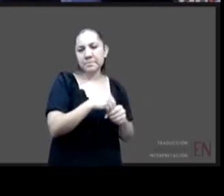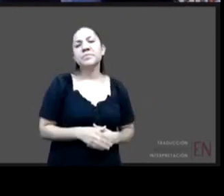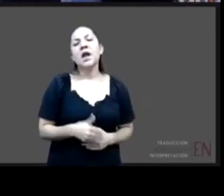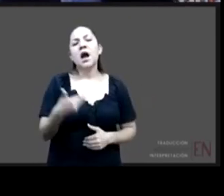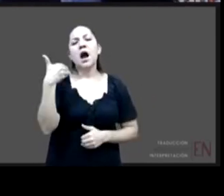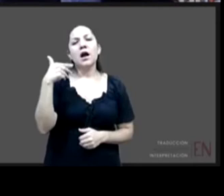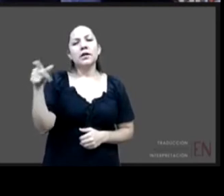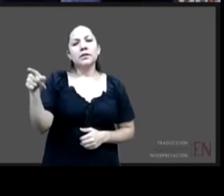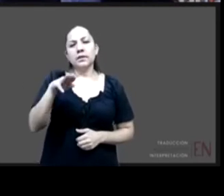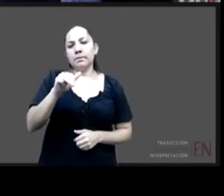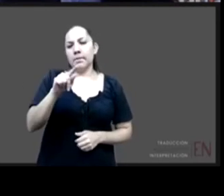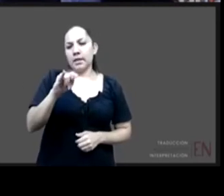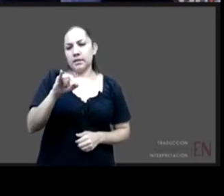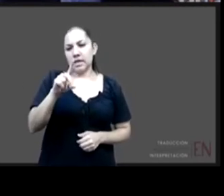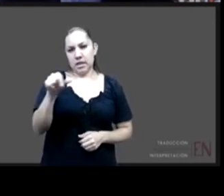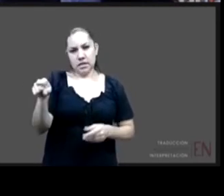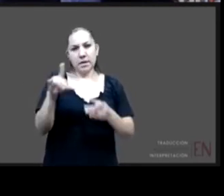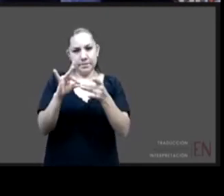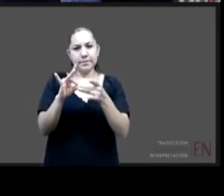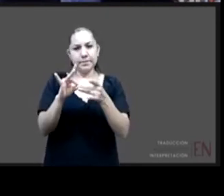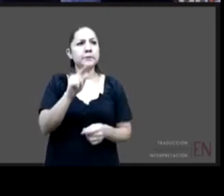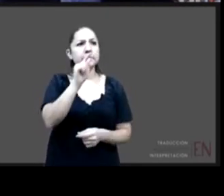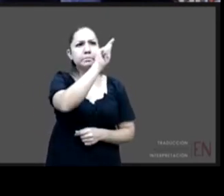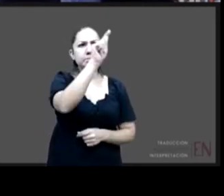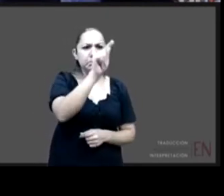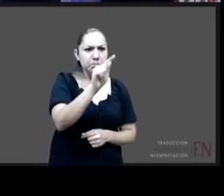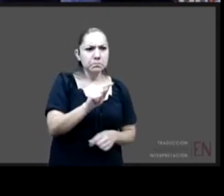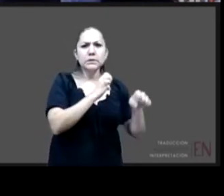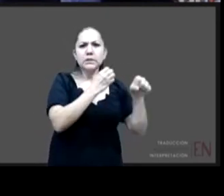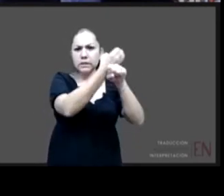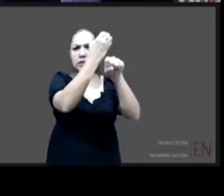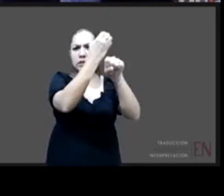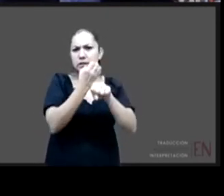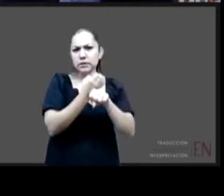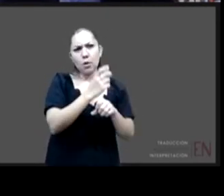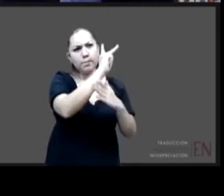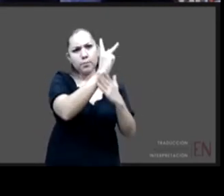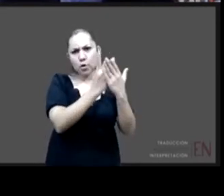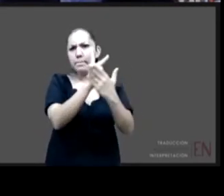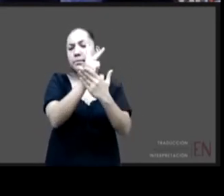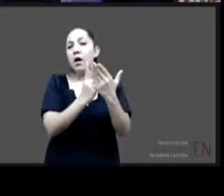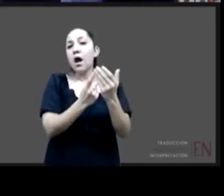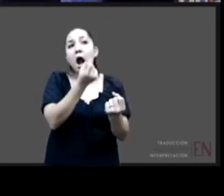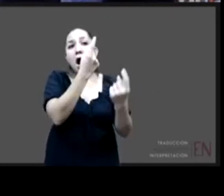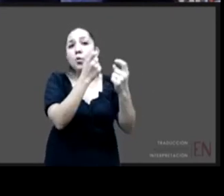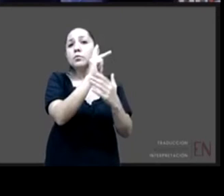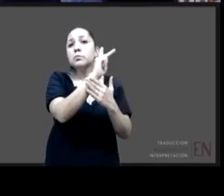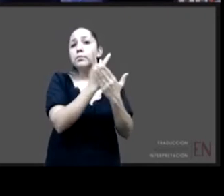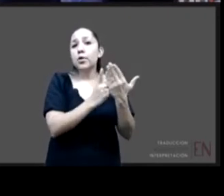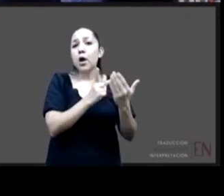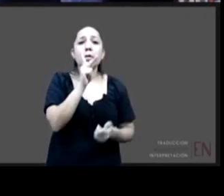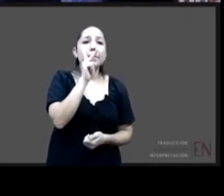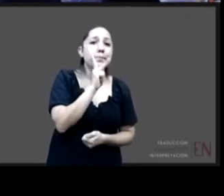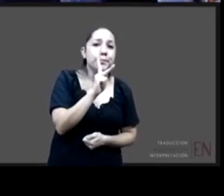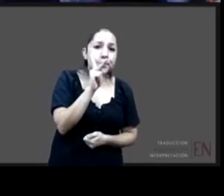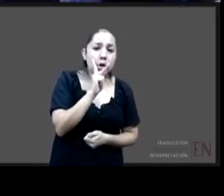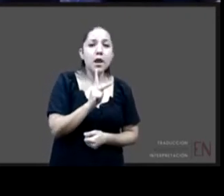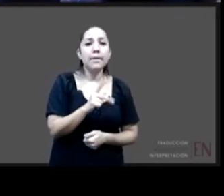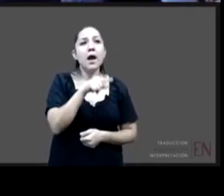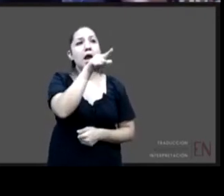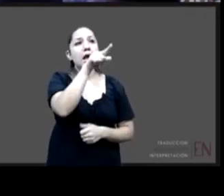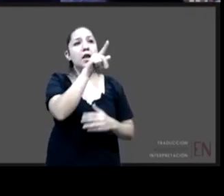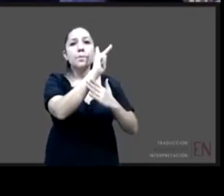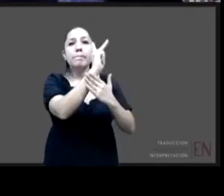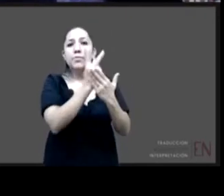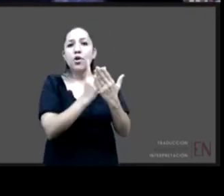piloto en una fase pues de pequeña escala en donde todavía existe